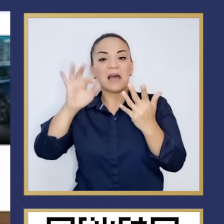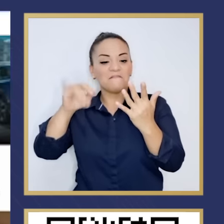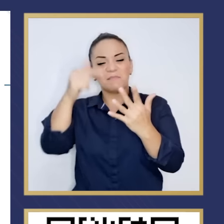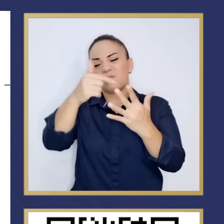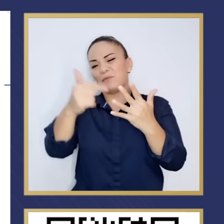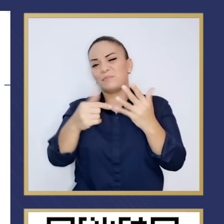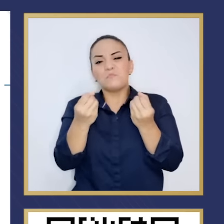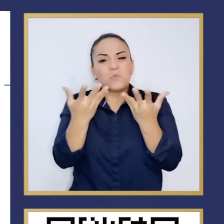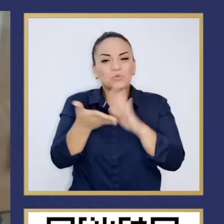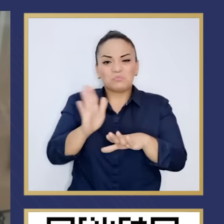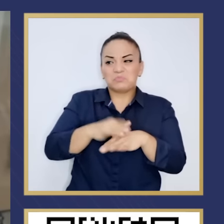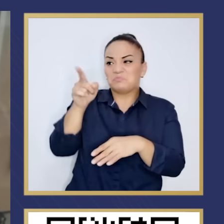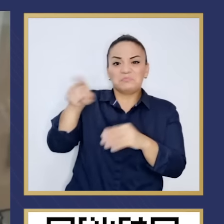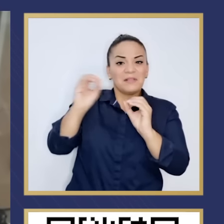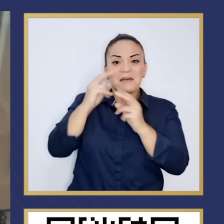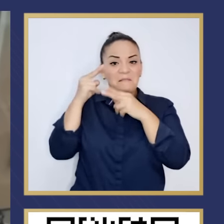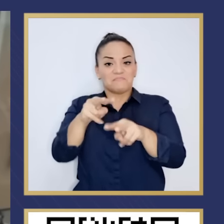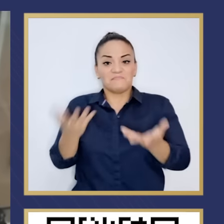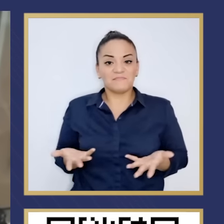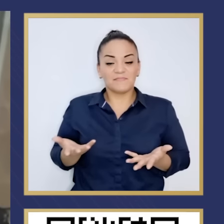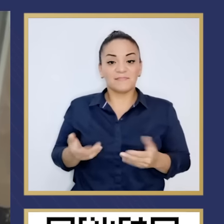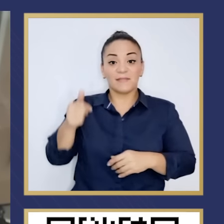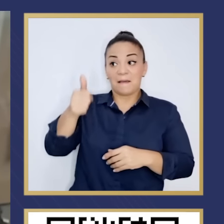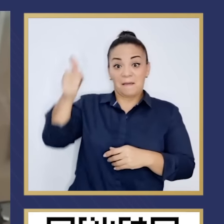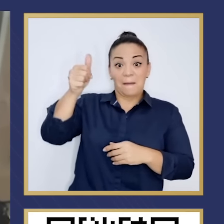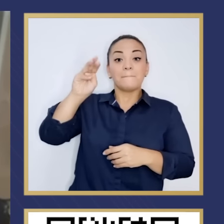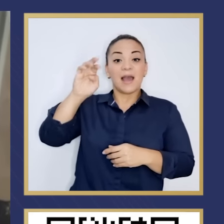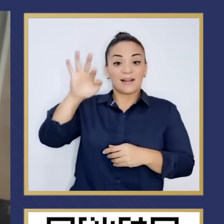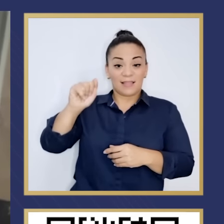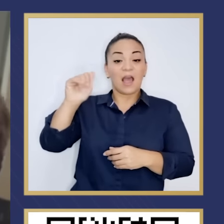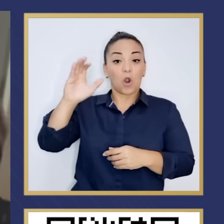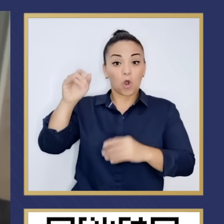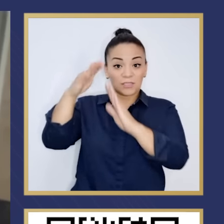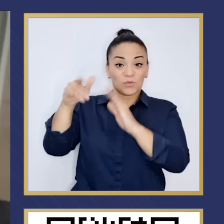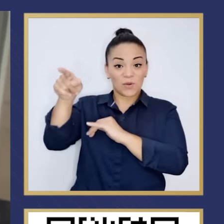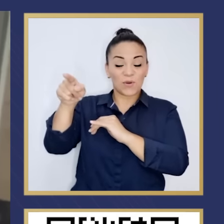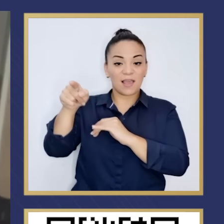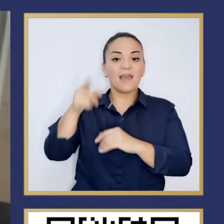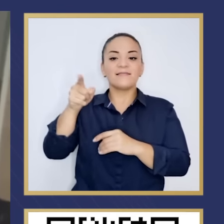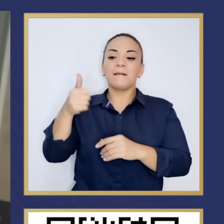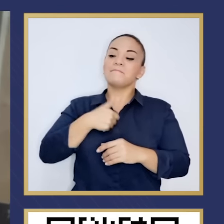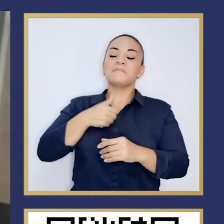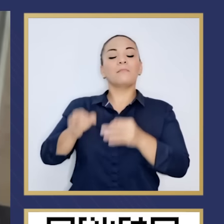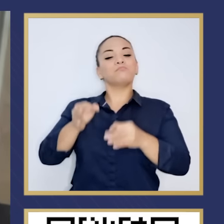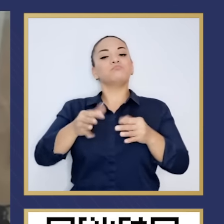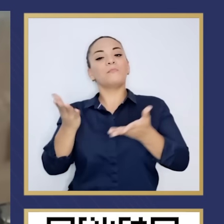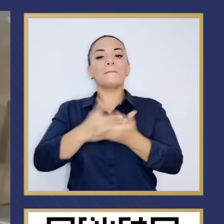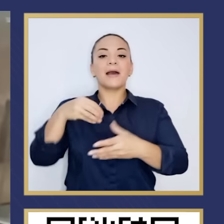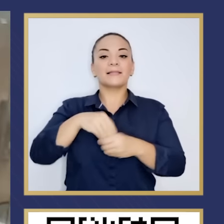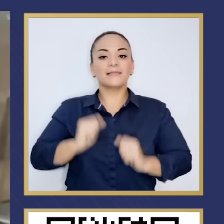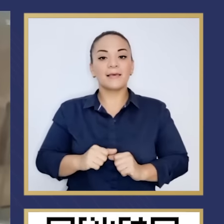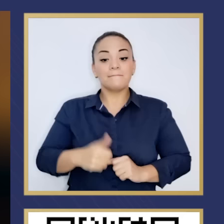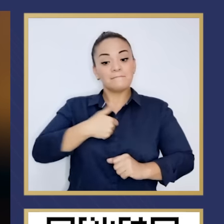etcétera, etcétera. Marta Costa es juez y pago. Y ella sola se contradice porque no